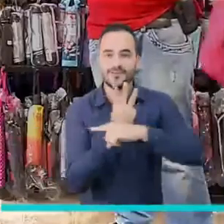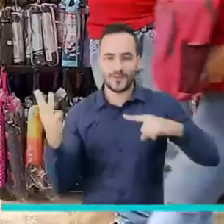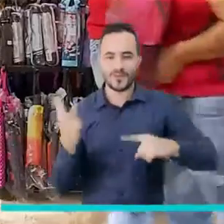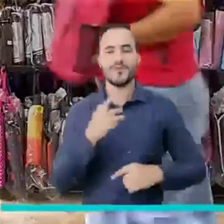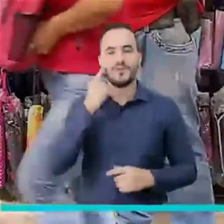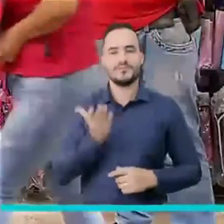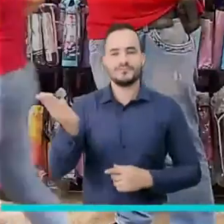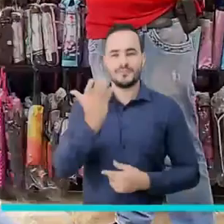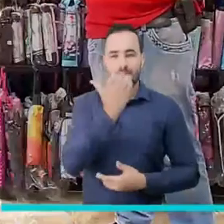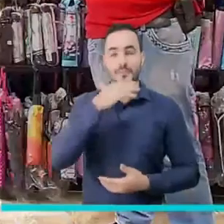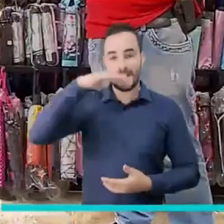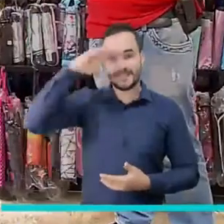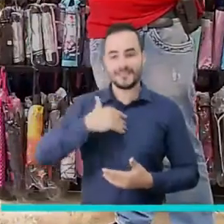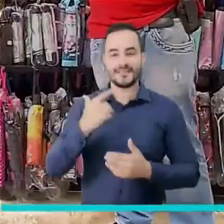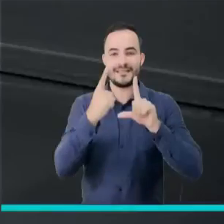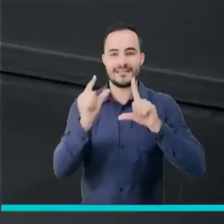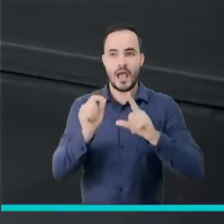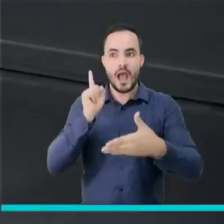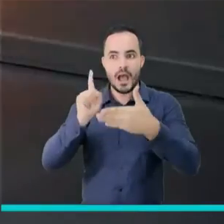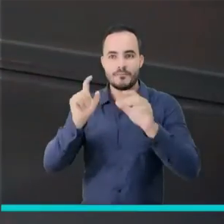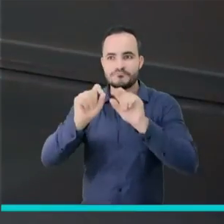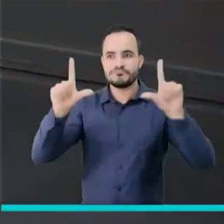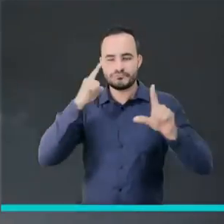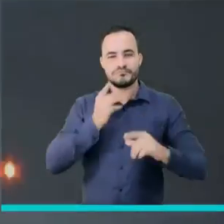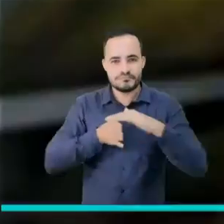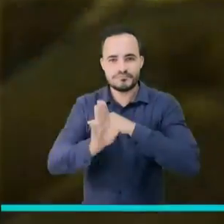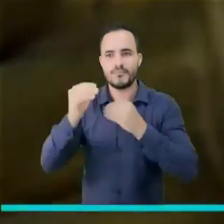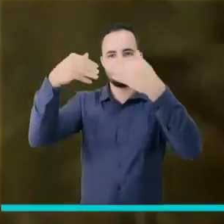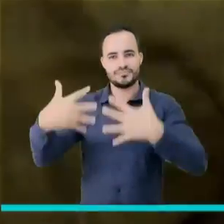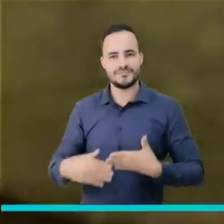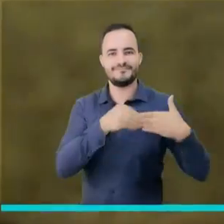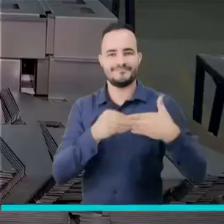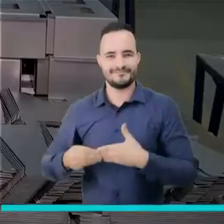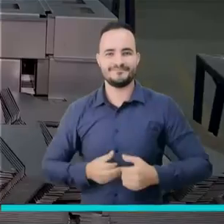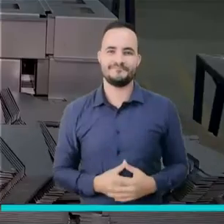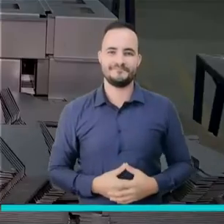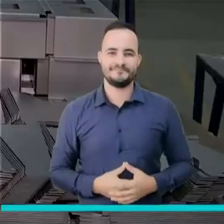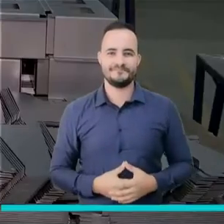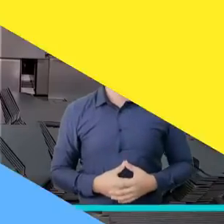Consulta la información en www.medellindigital.gov.co